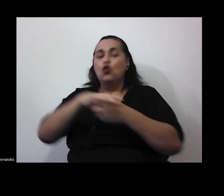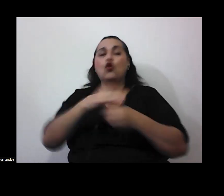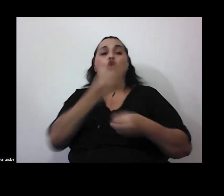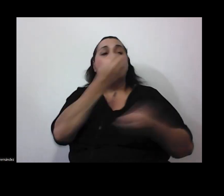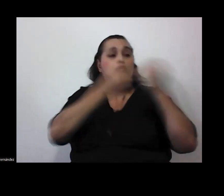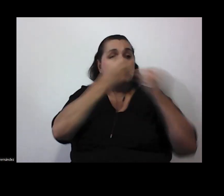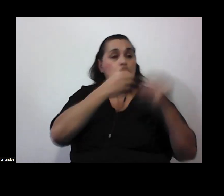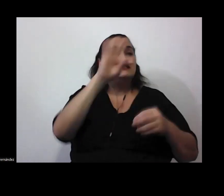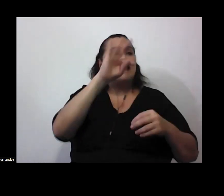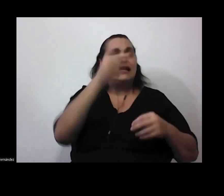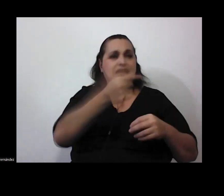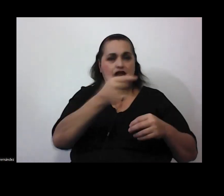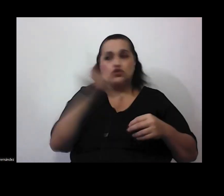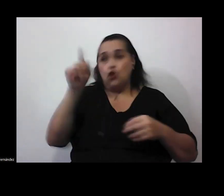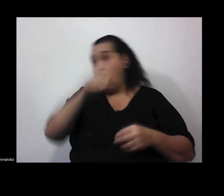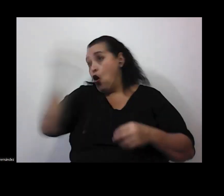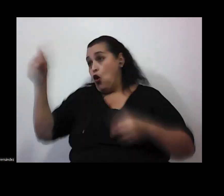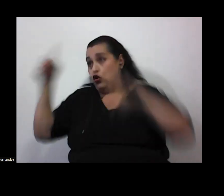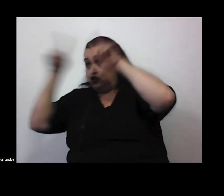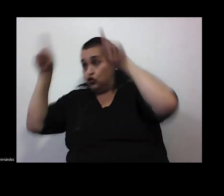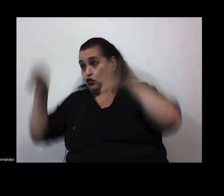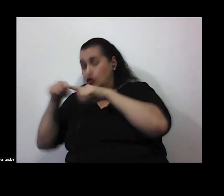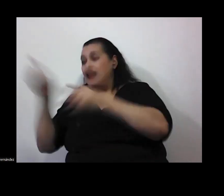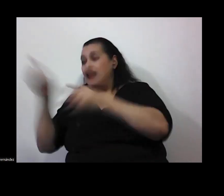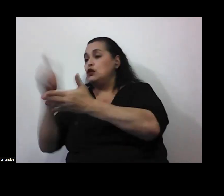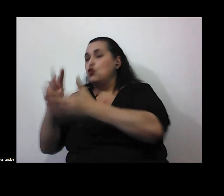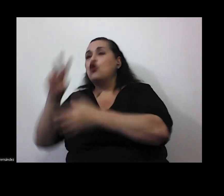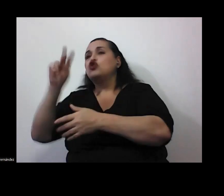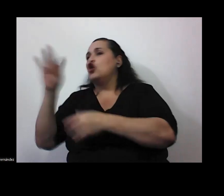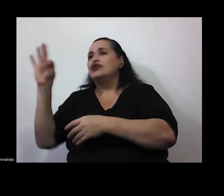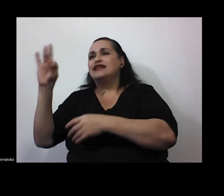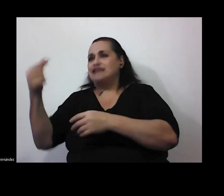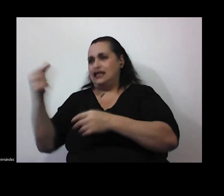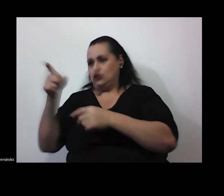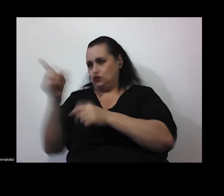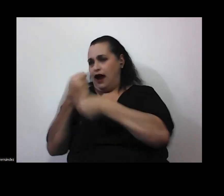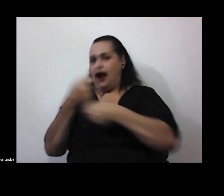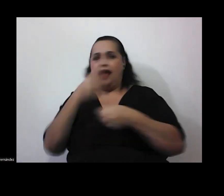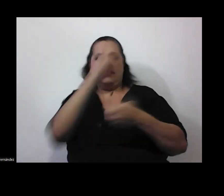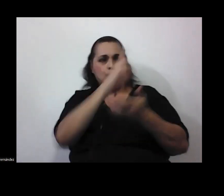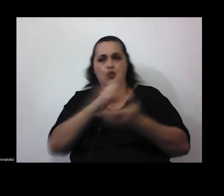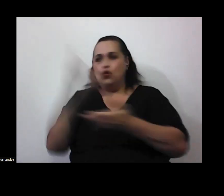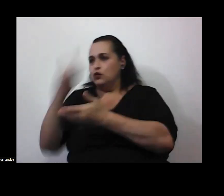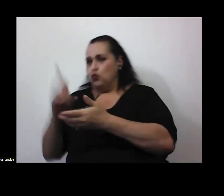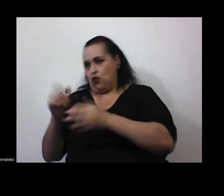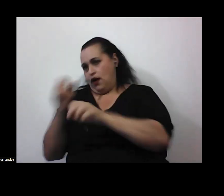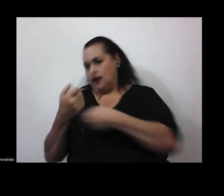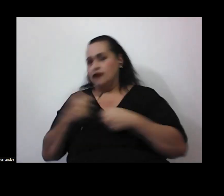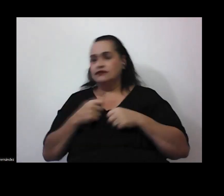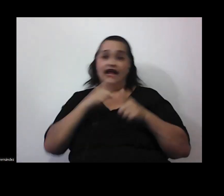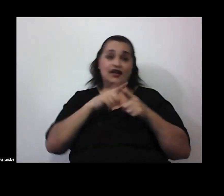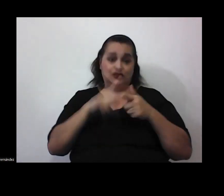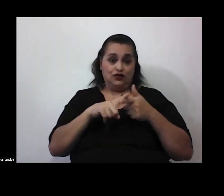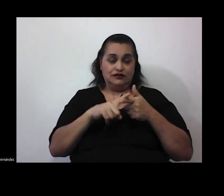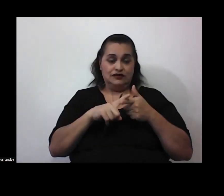cartulina dibujen un campo de cultivos no transgénicos haga un dibujo entonces este